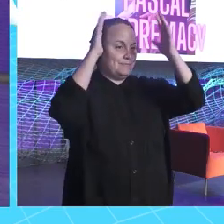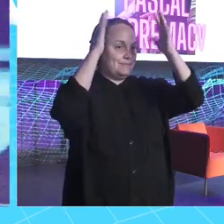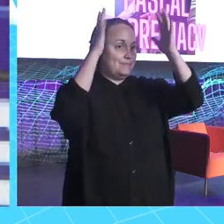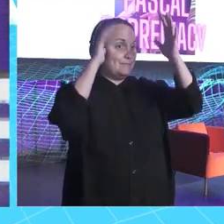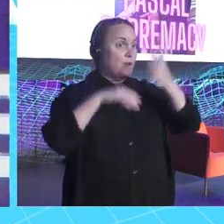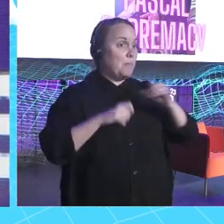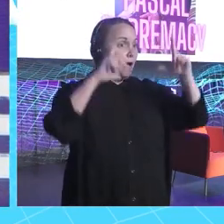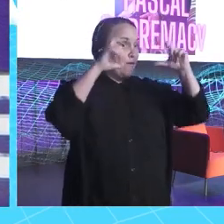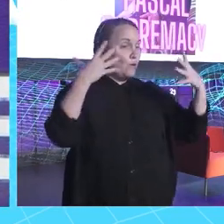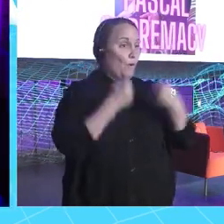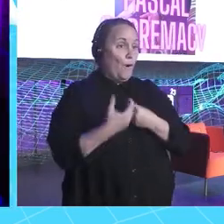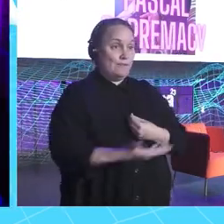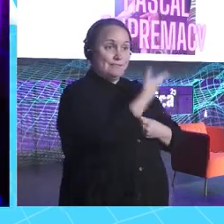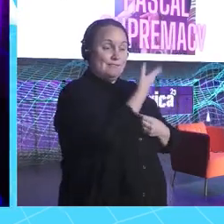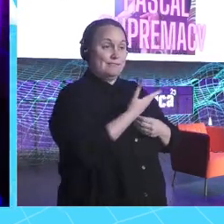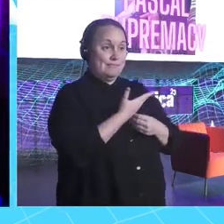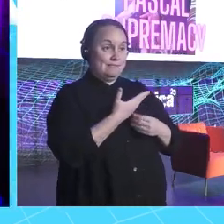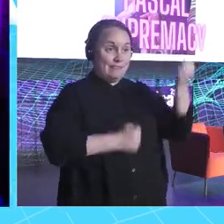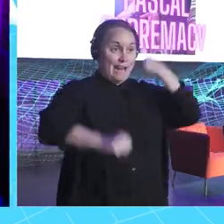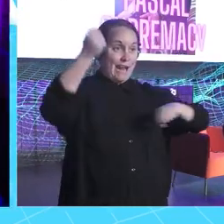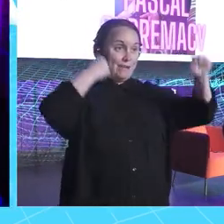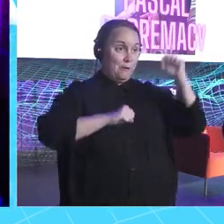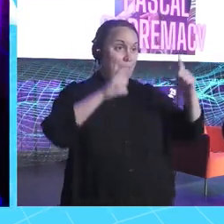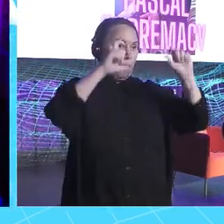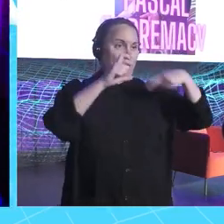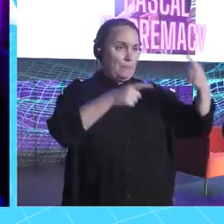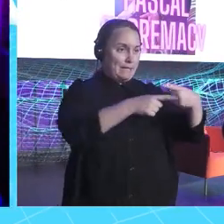¿Alguien me puede hacer una foto con Pedro Pascal Supremo así y luego me la pasáis?